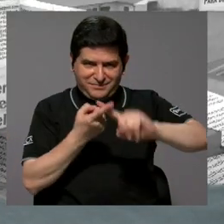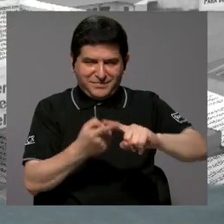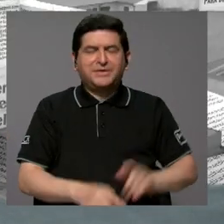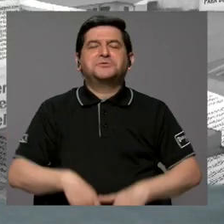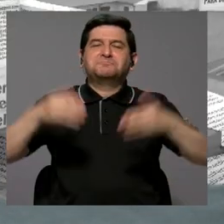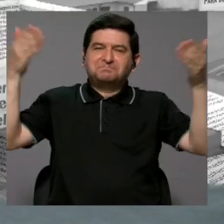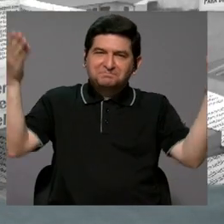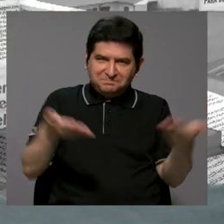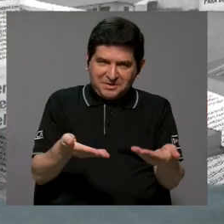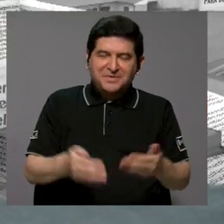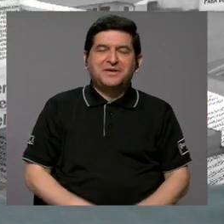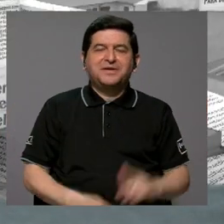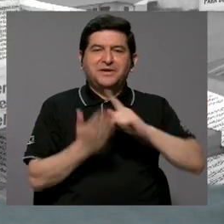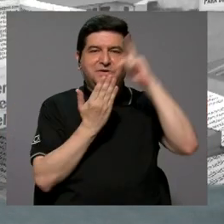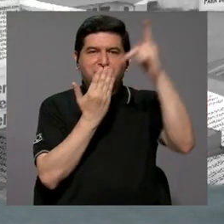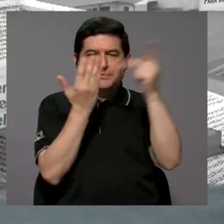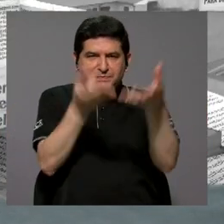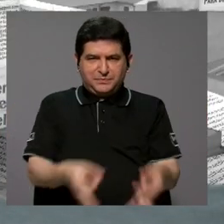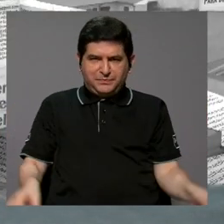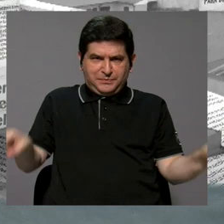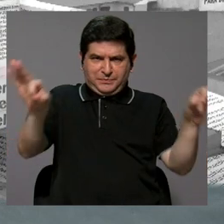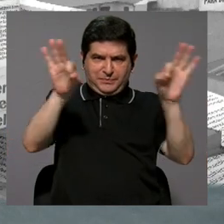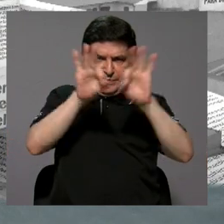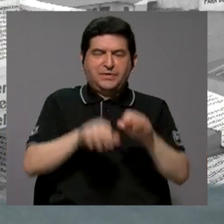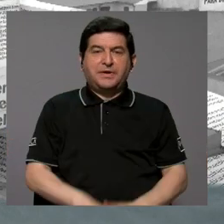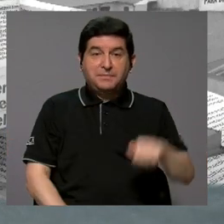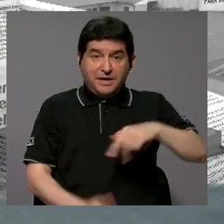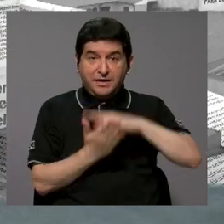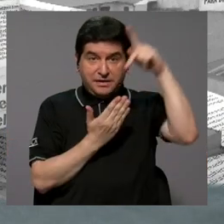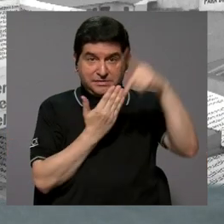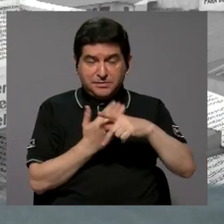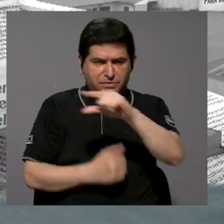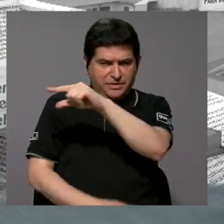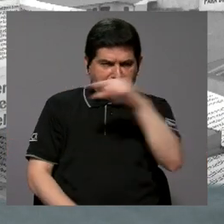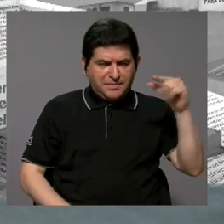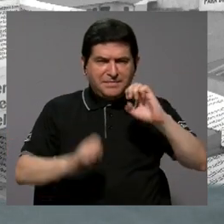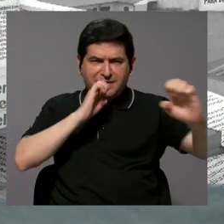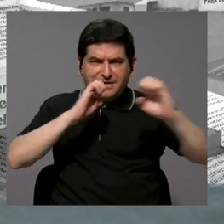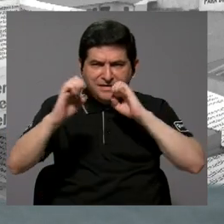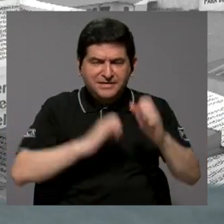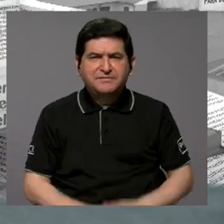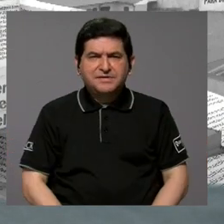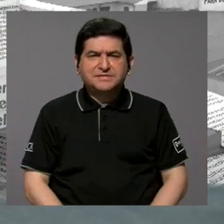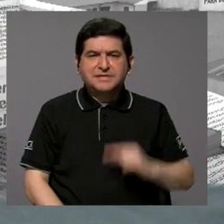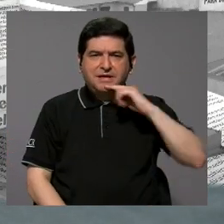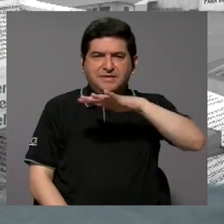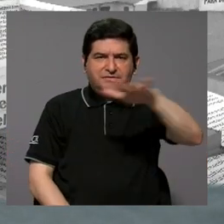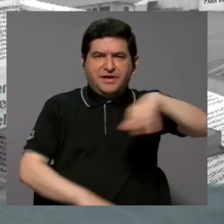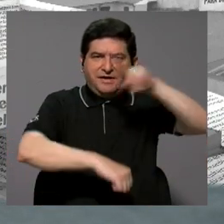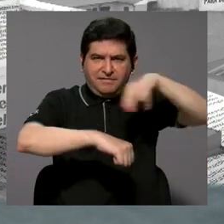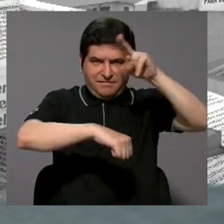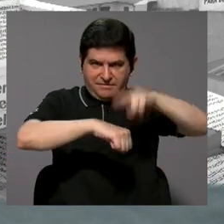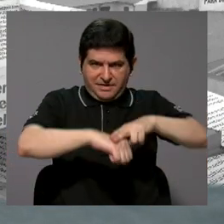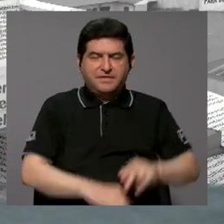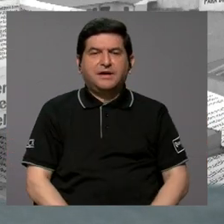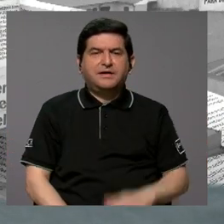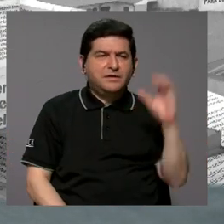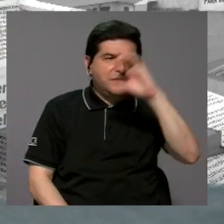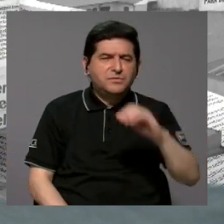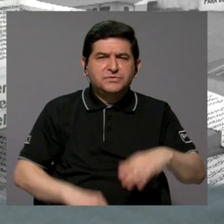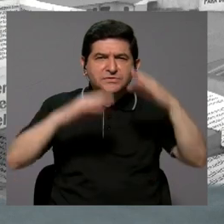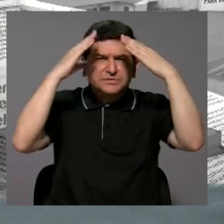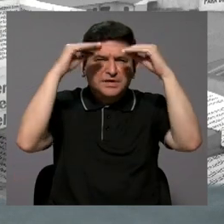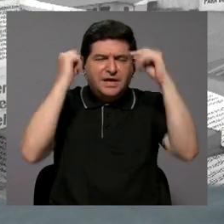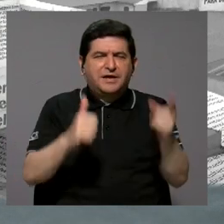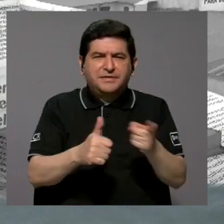amigas, bienvenidos a Lo que importa. Este es un programa semanal de entrevistas sobre la realidad nacional. Buscamos